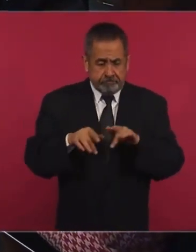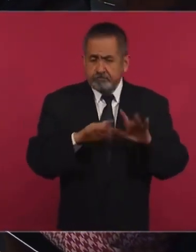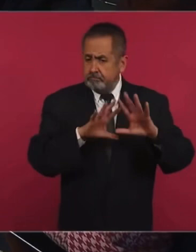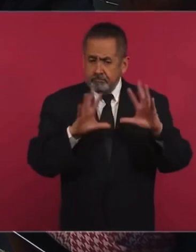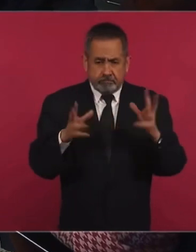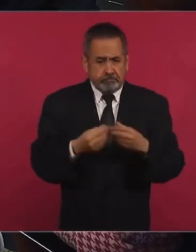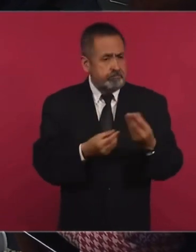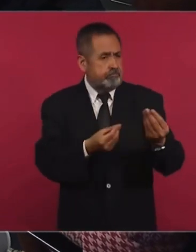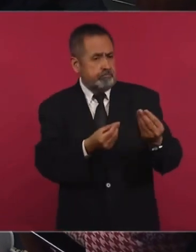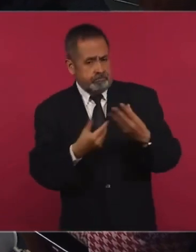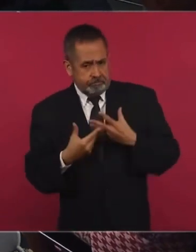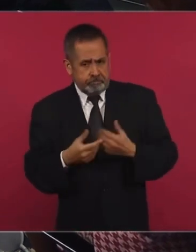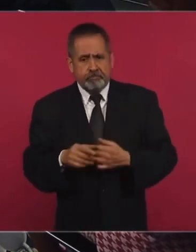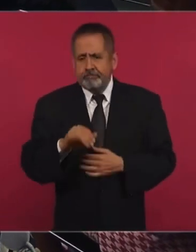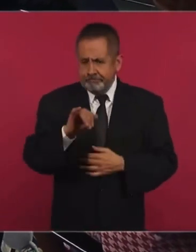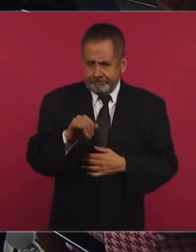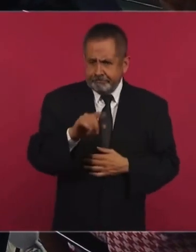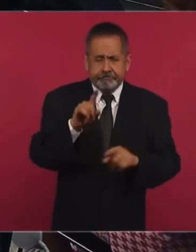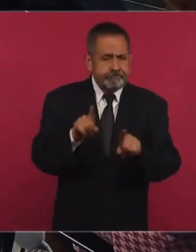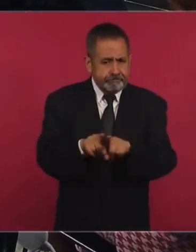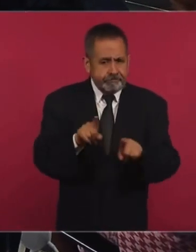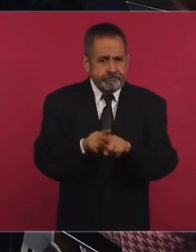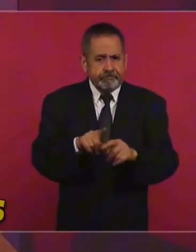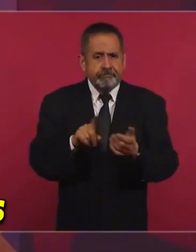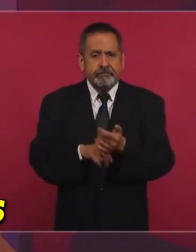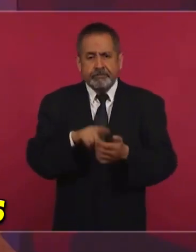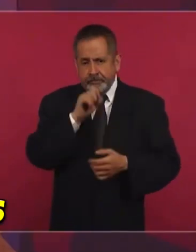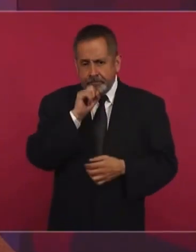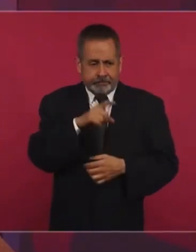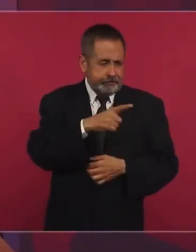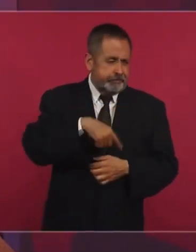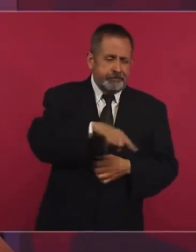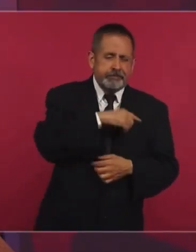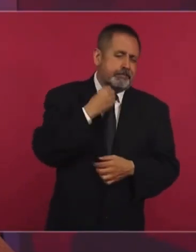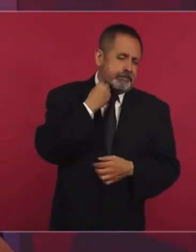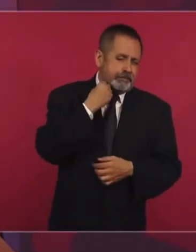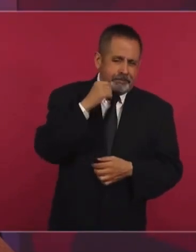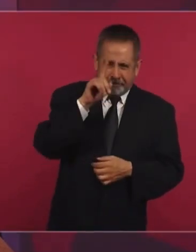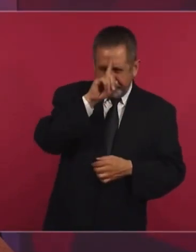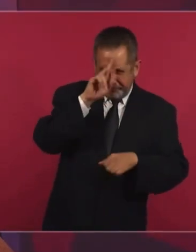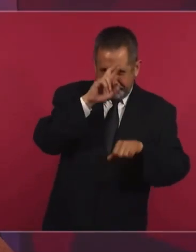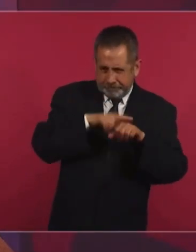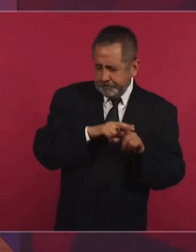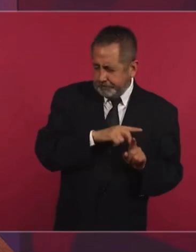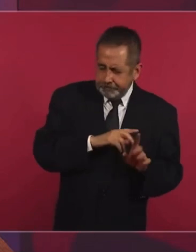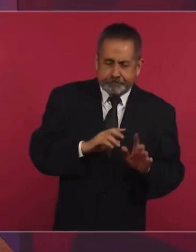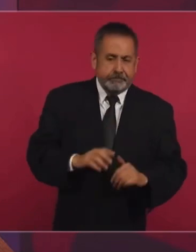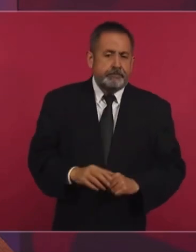estos abogados y asesores, los que